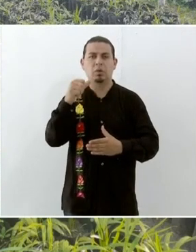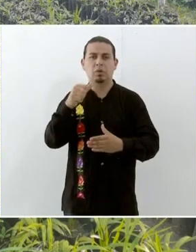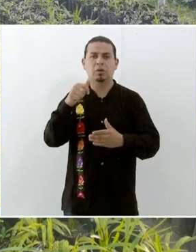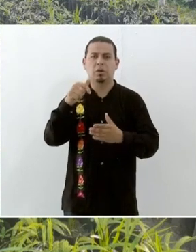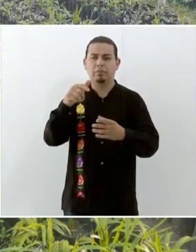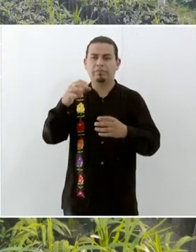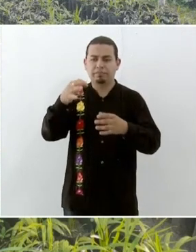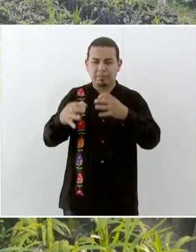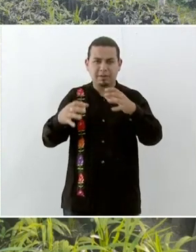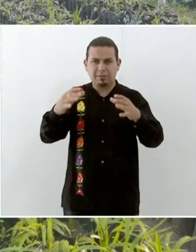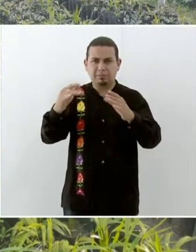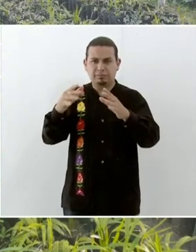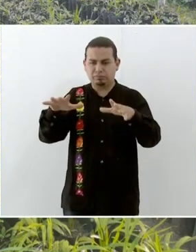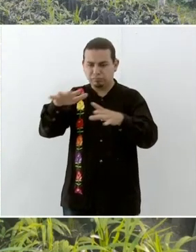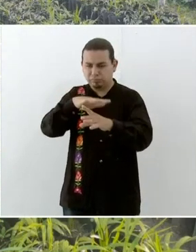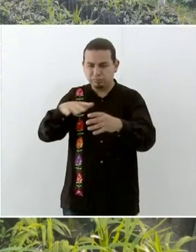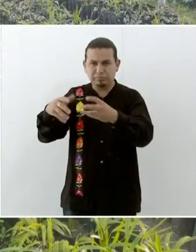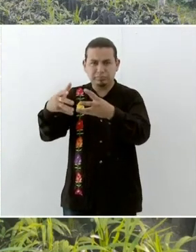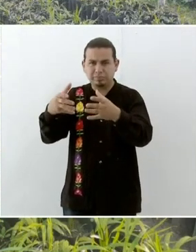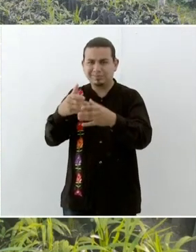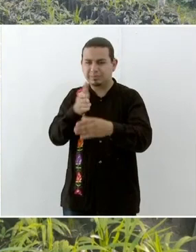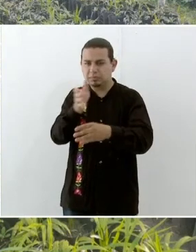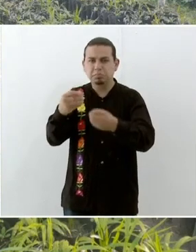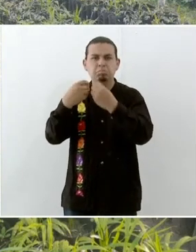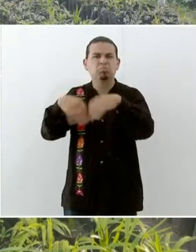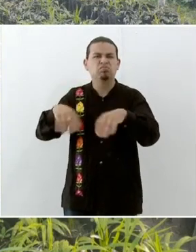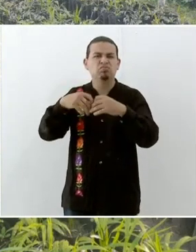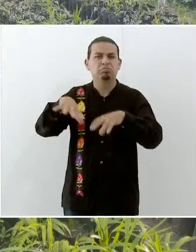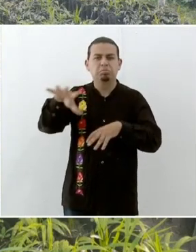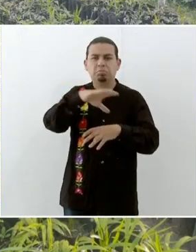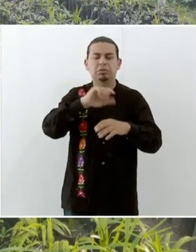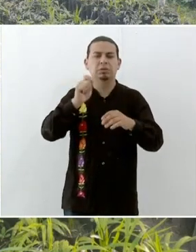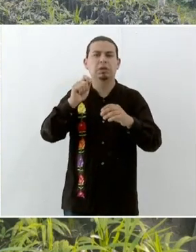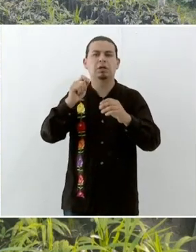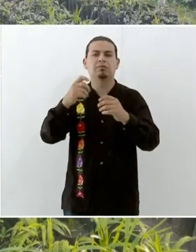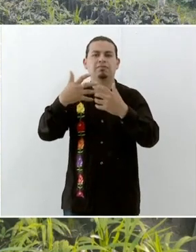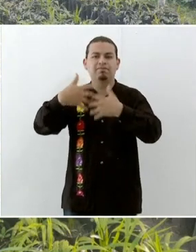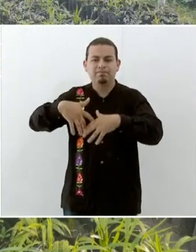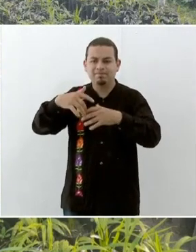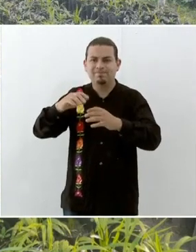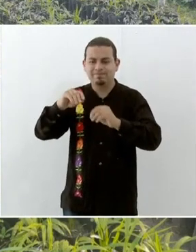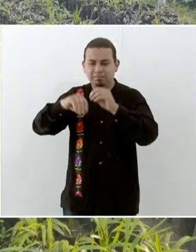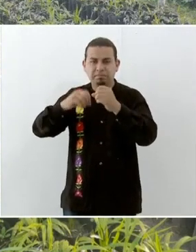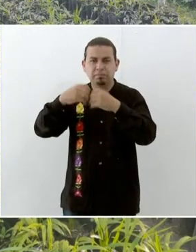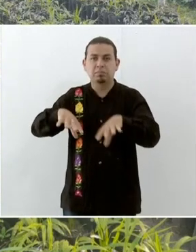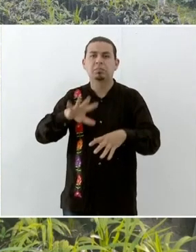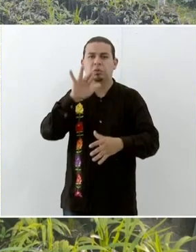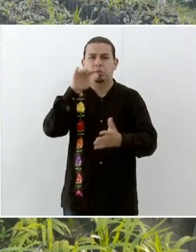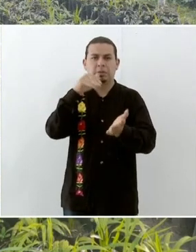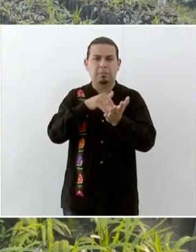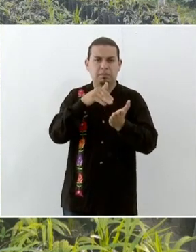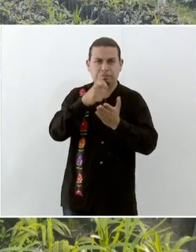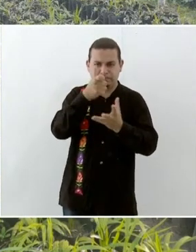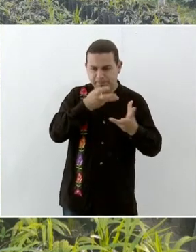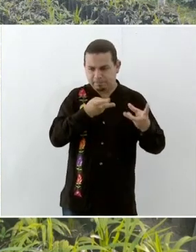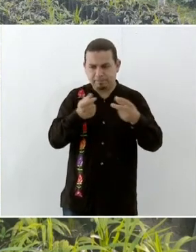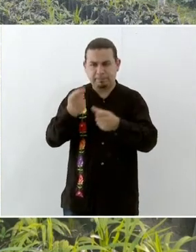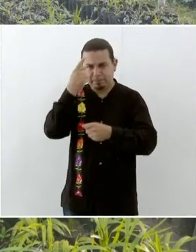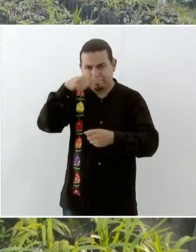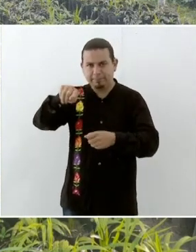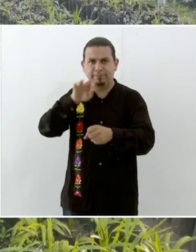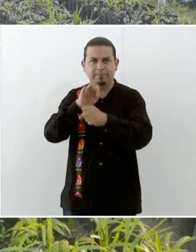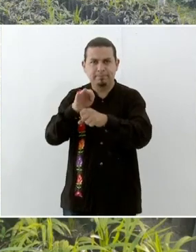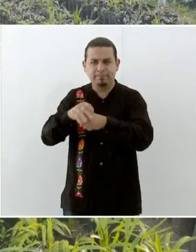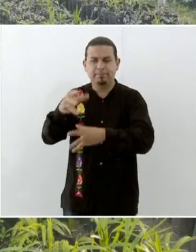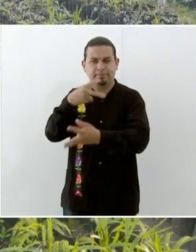aprendizaje campesino tuvieron pérdida de los viveros y las biofábricas y se van a invertir 50 millones de pesos para